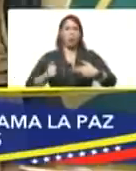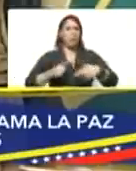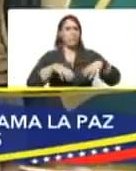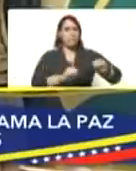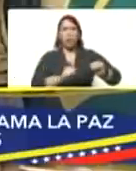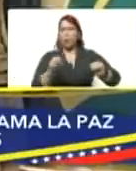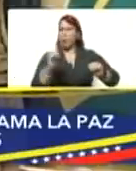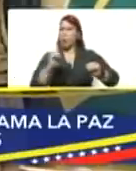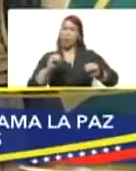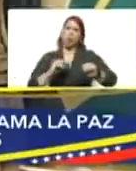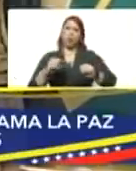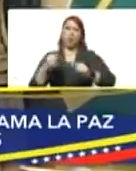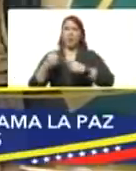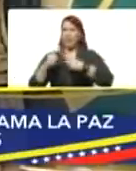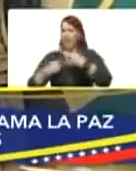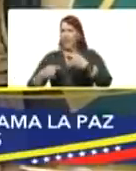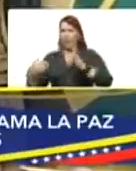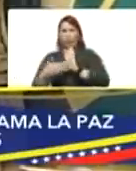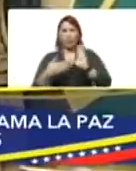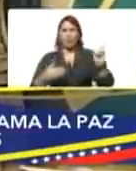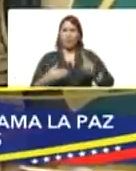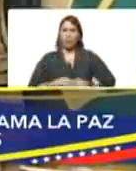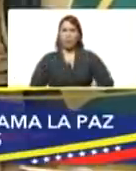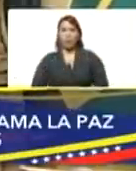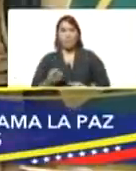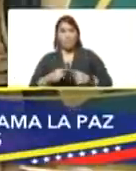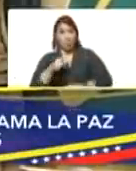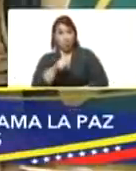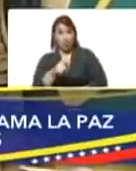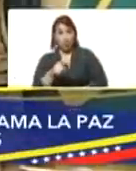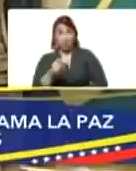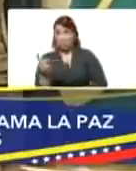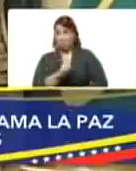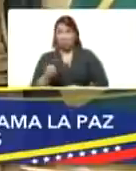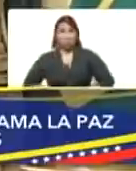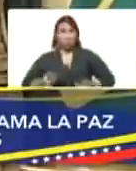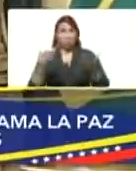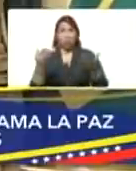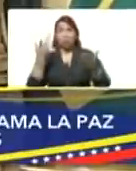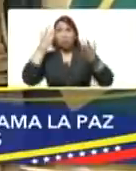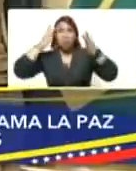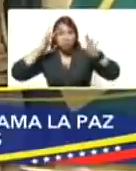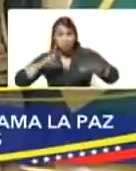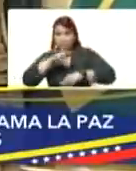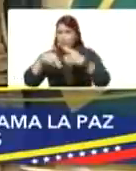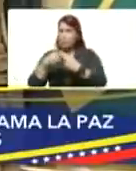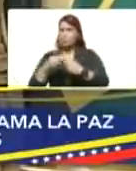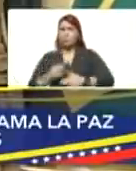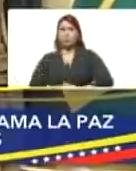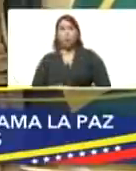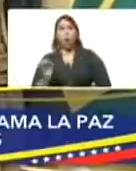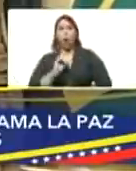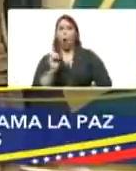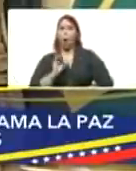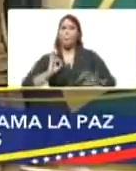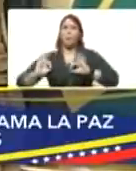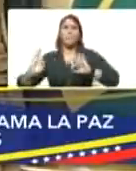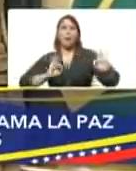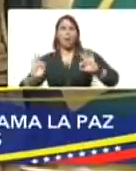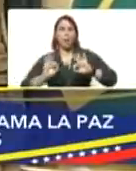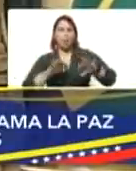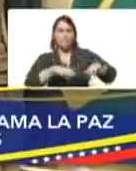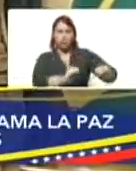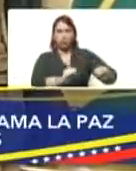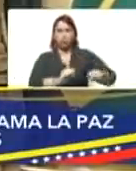imperialista. Por eso es que no se dio ninguna de esas pretendidas o preparadas invasiones.